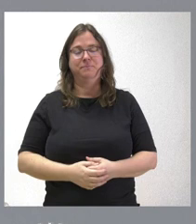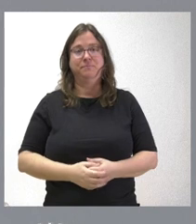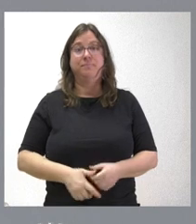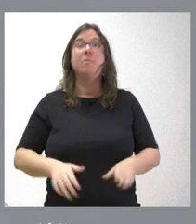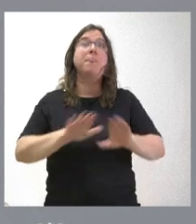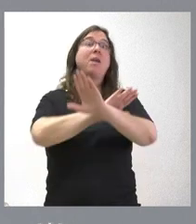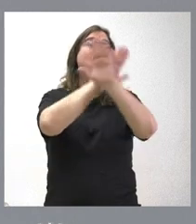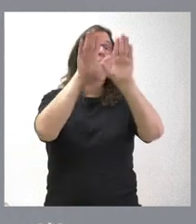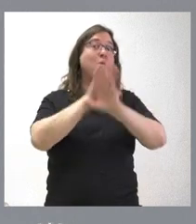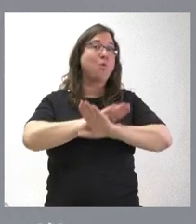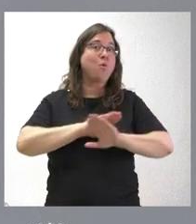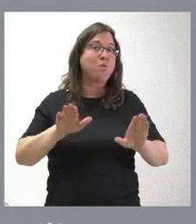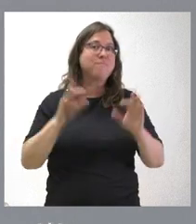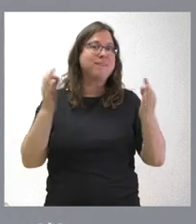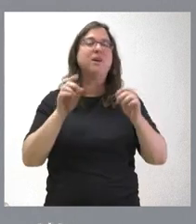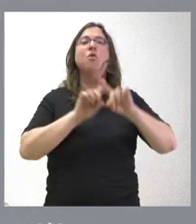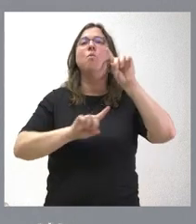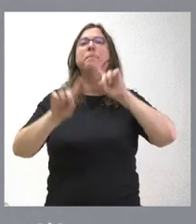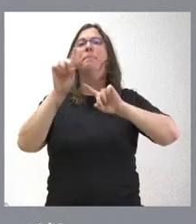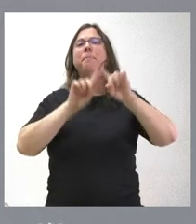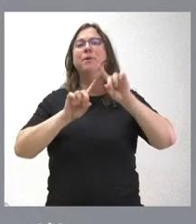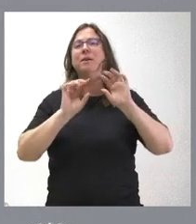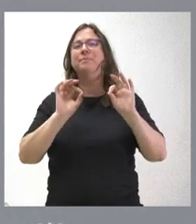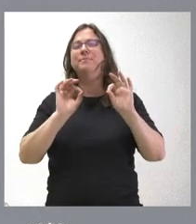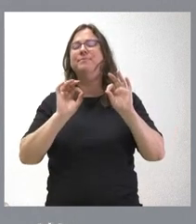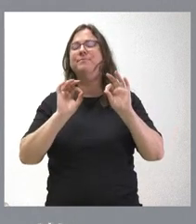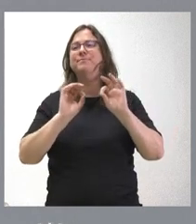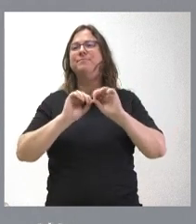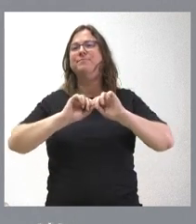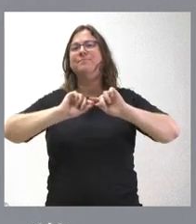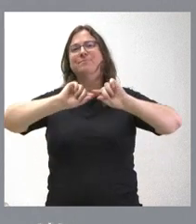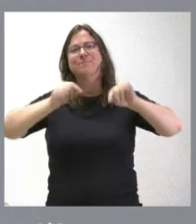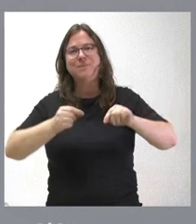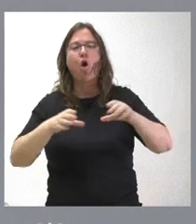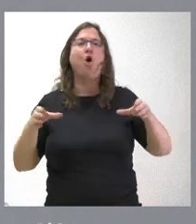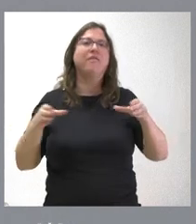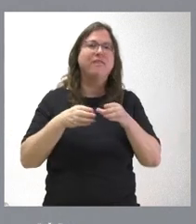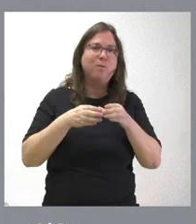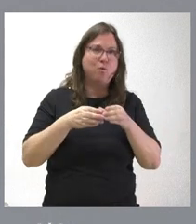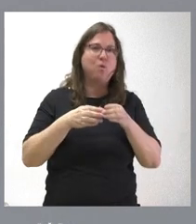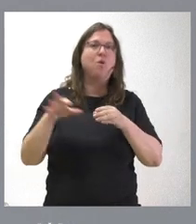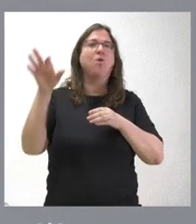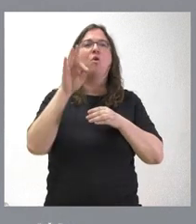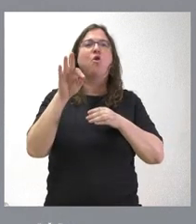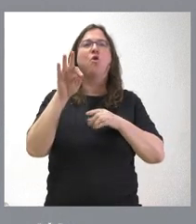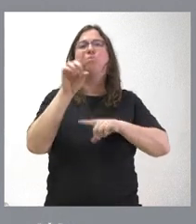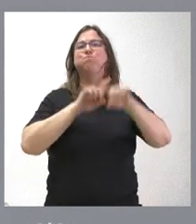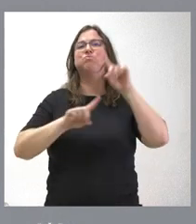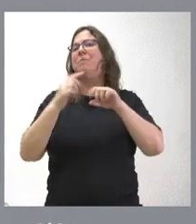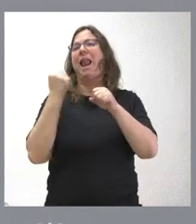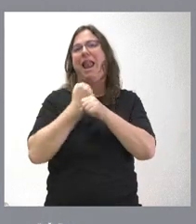extremo, el problema del convenio colectivo o del conflicto laboral que existe